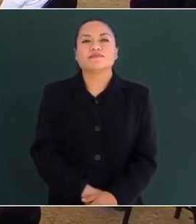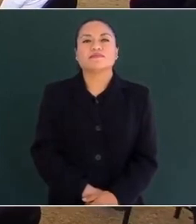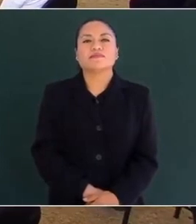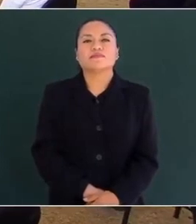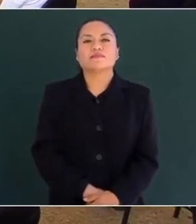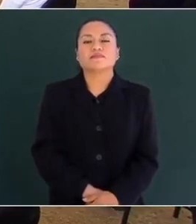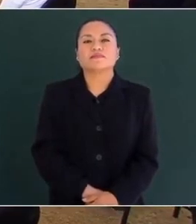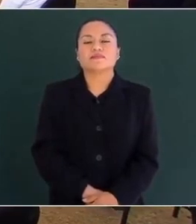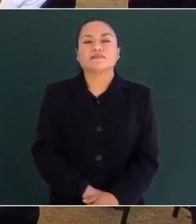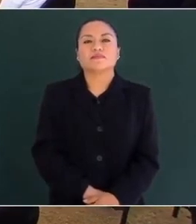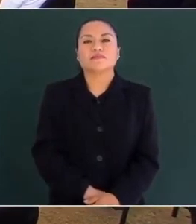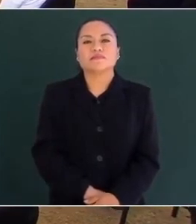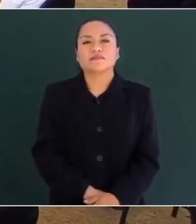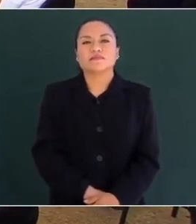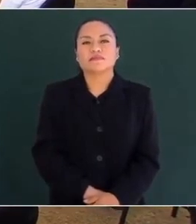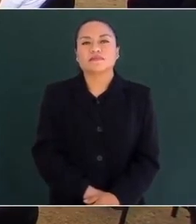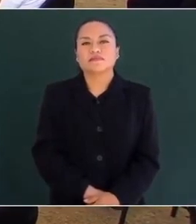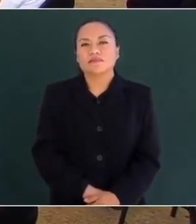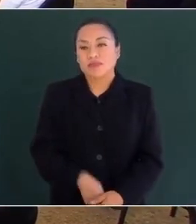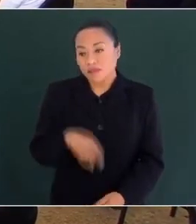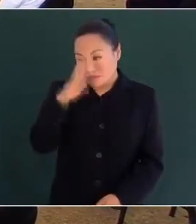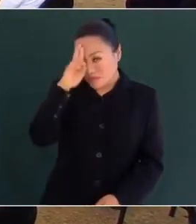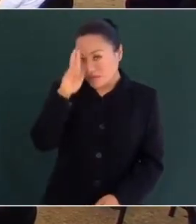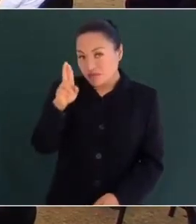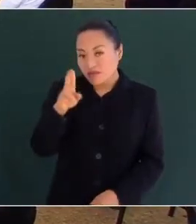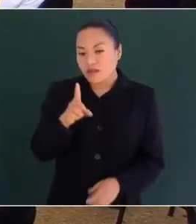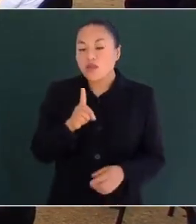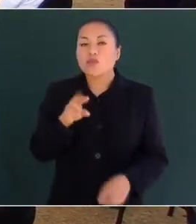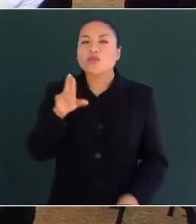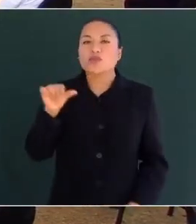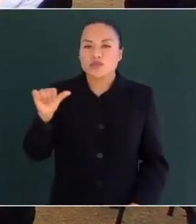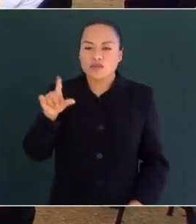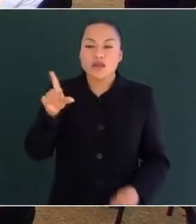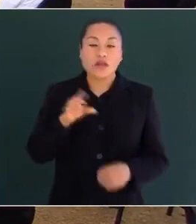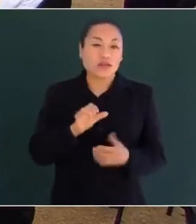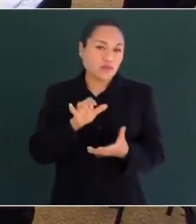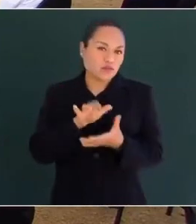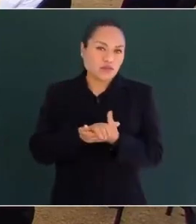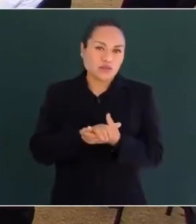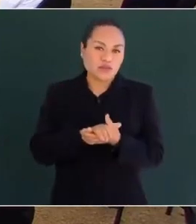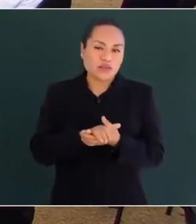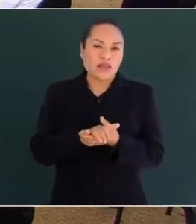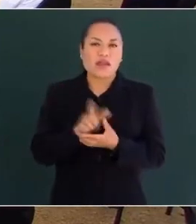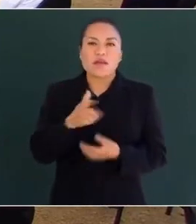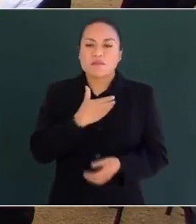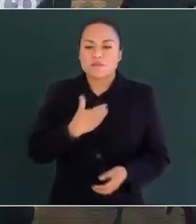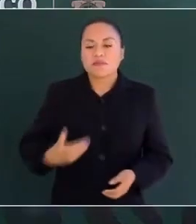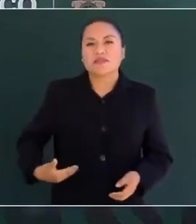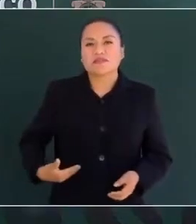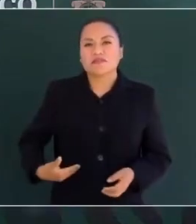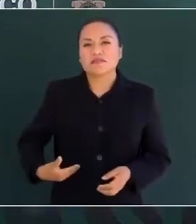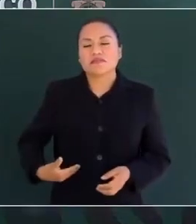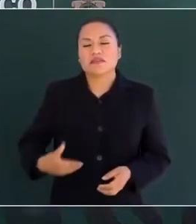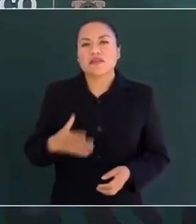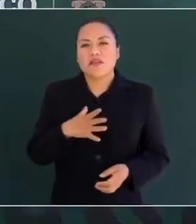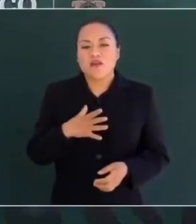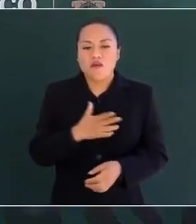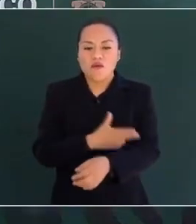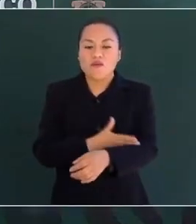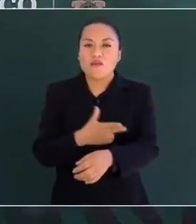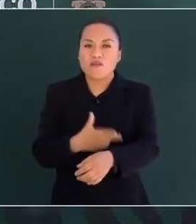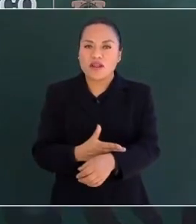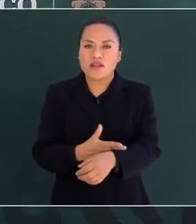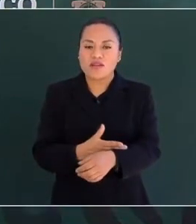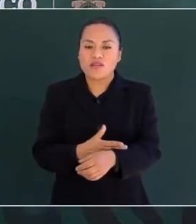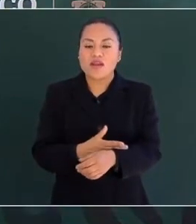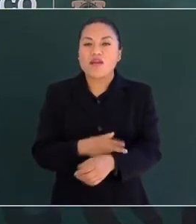Muy respetable señora doctora Beatriz Gutiérrez Müller, presidenta del Consejo Honorario